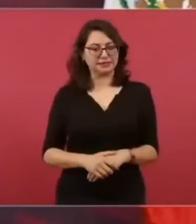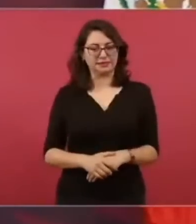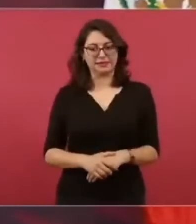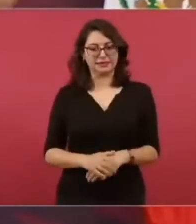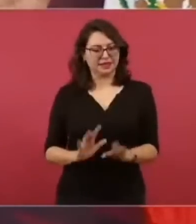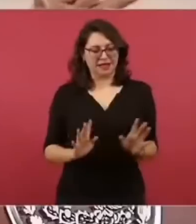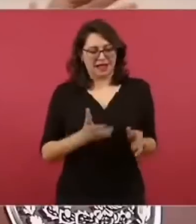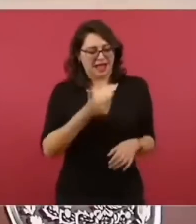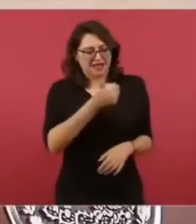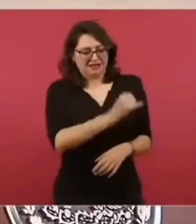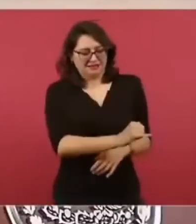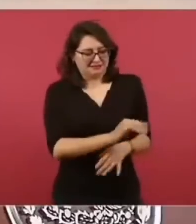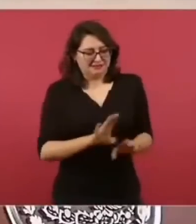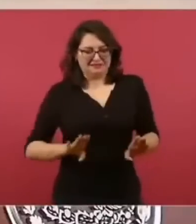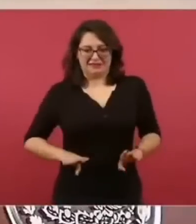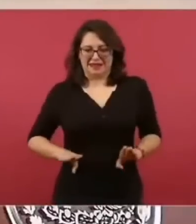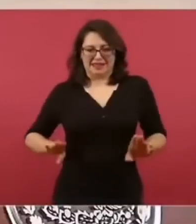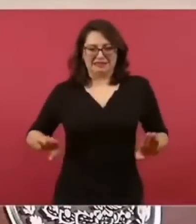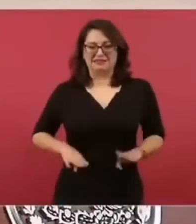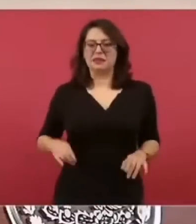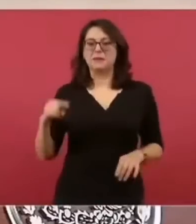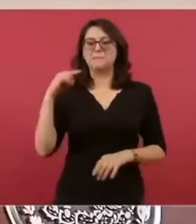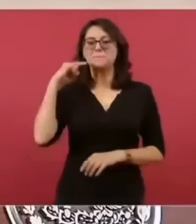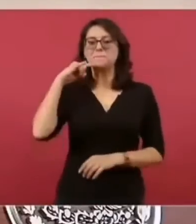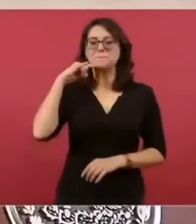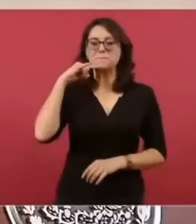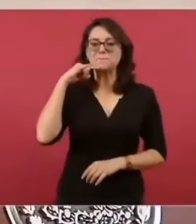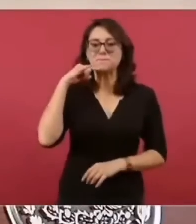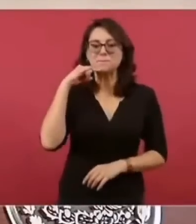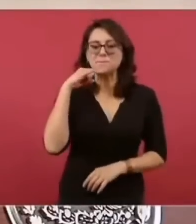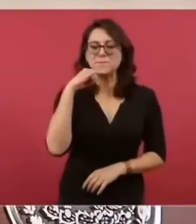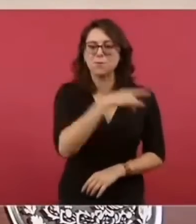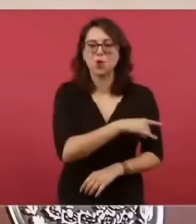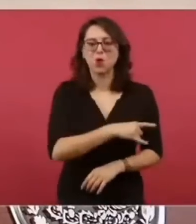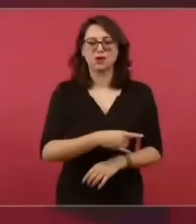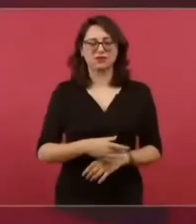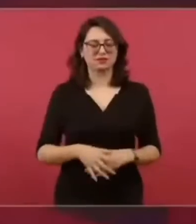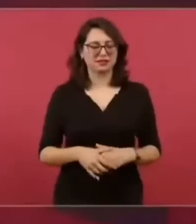esa es su verdadera doctrina, que se atreven